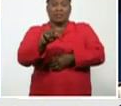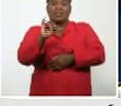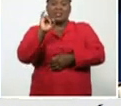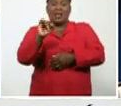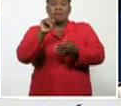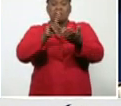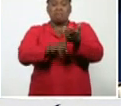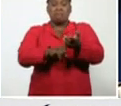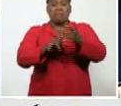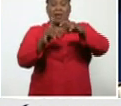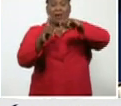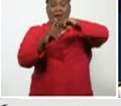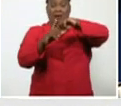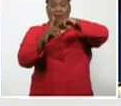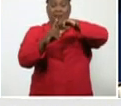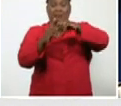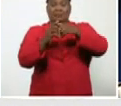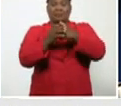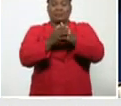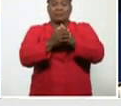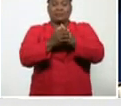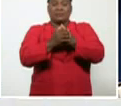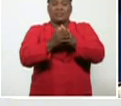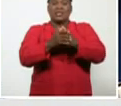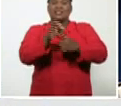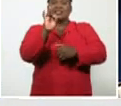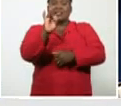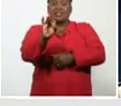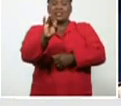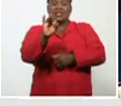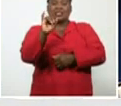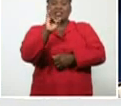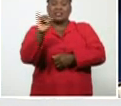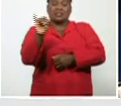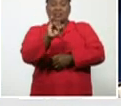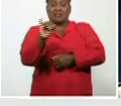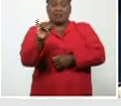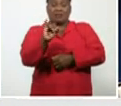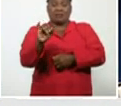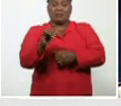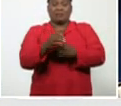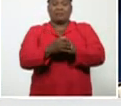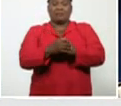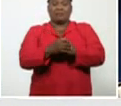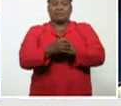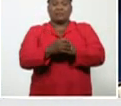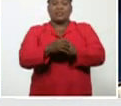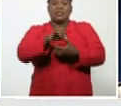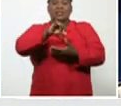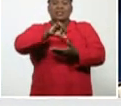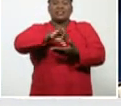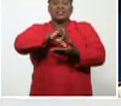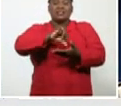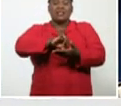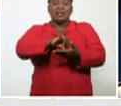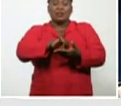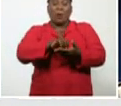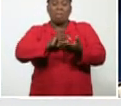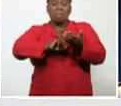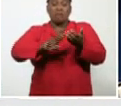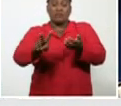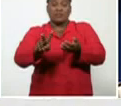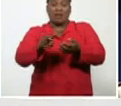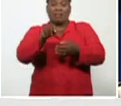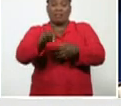Tropical Pedro Curí, 766. En el del Centro Provincial de Higiene y Epidemiología